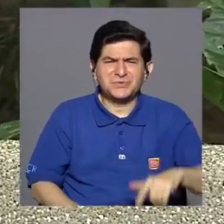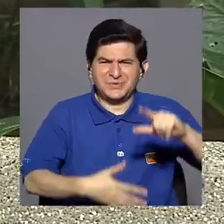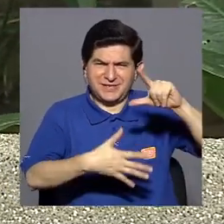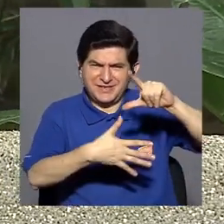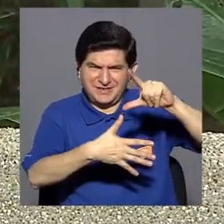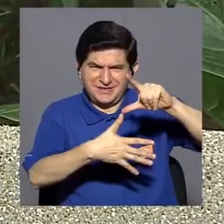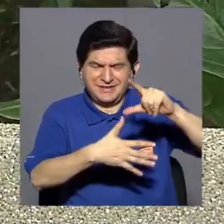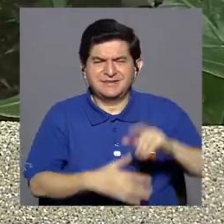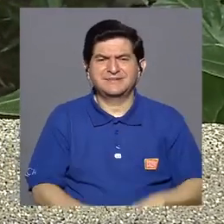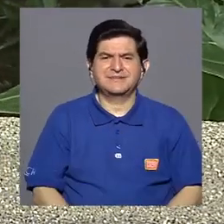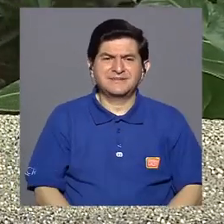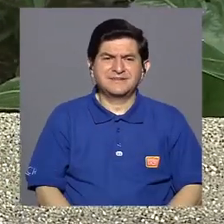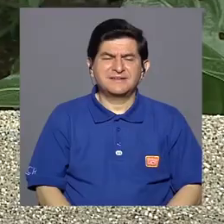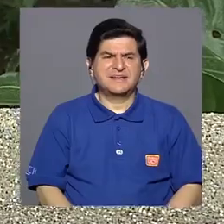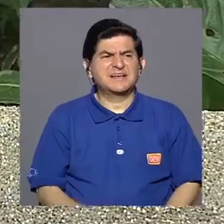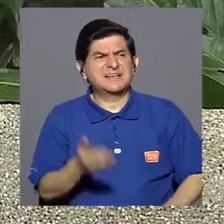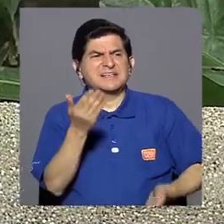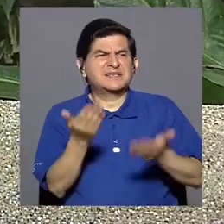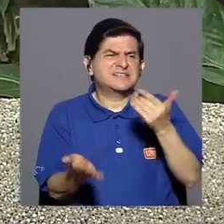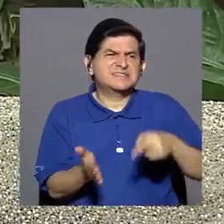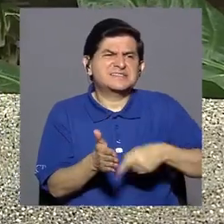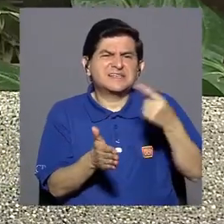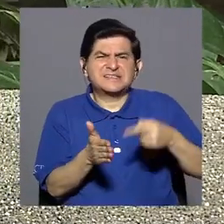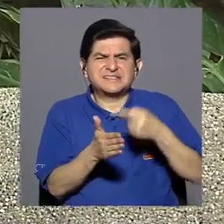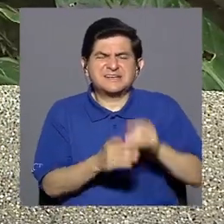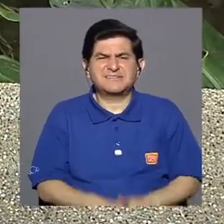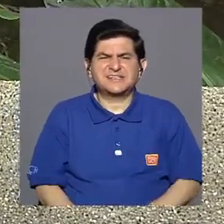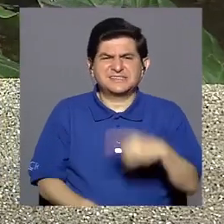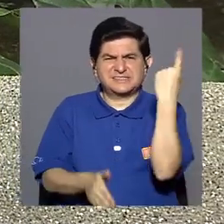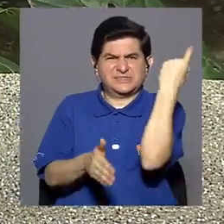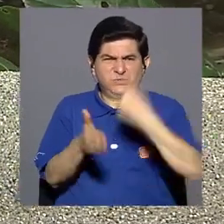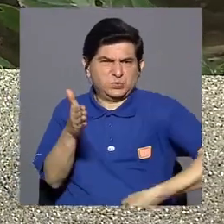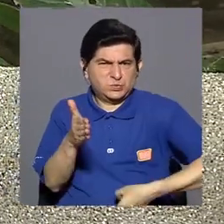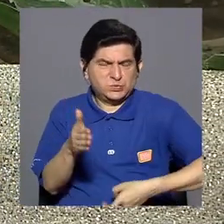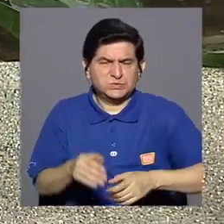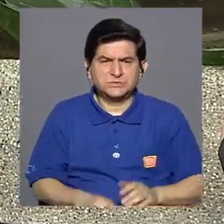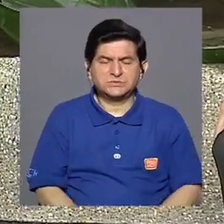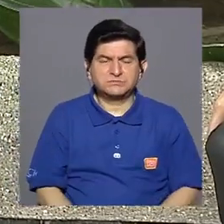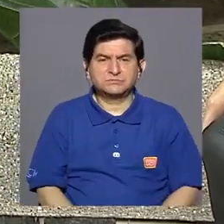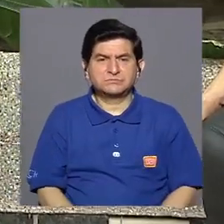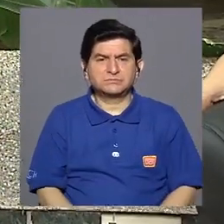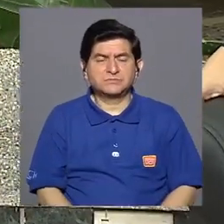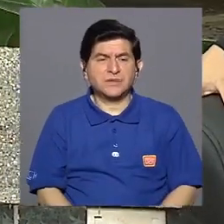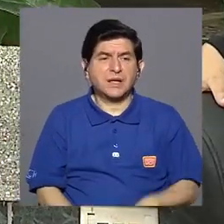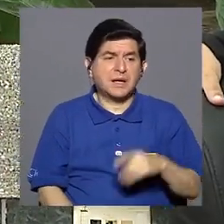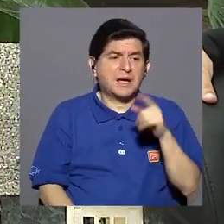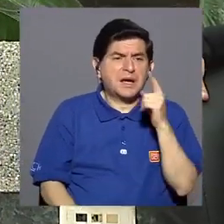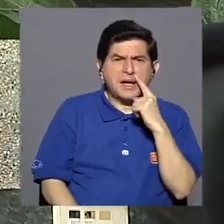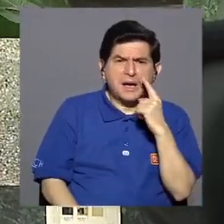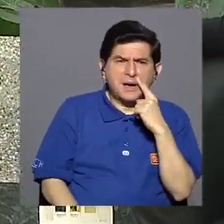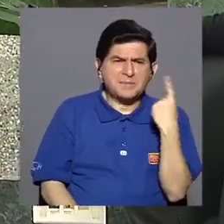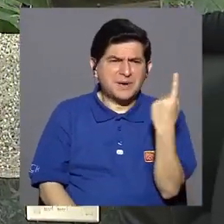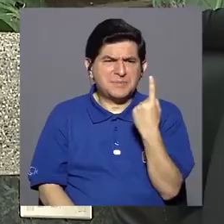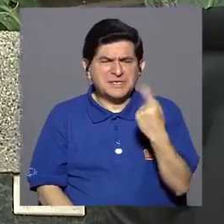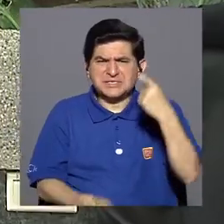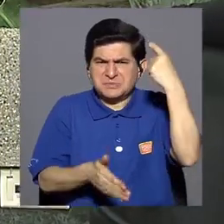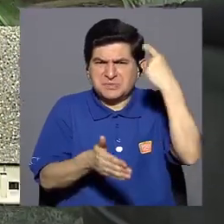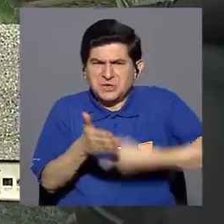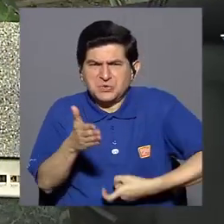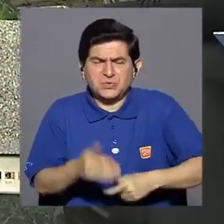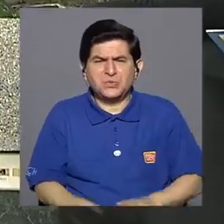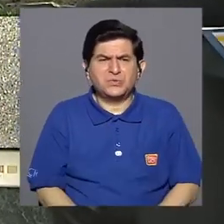latina que somos un poquito a veces groseros. De pronto papá siempre fue